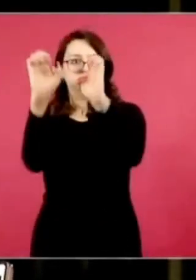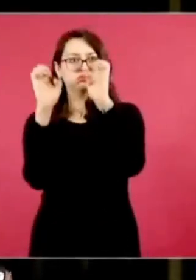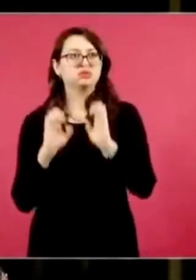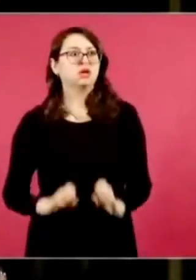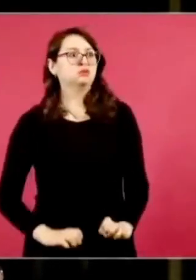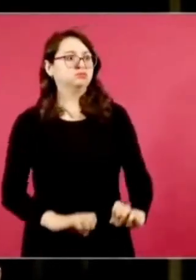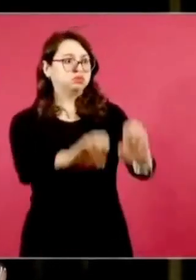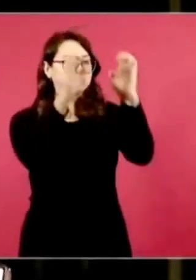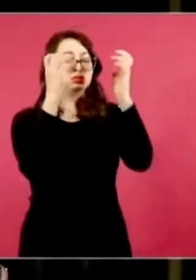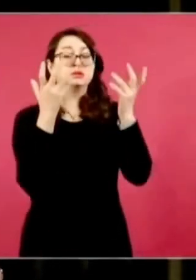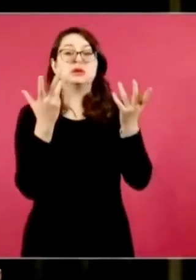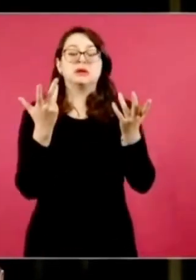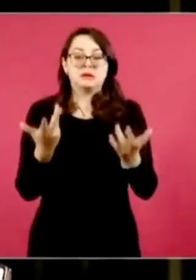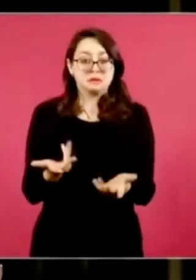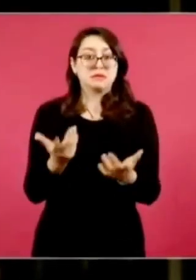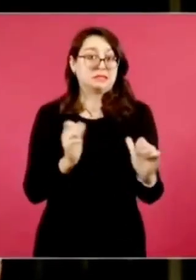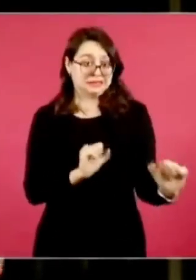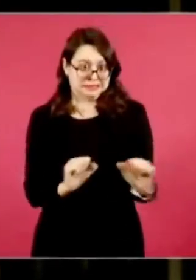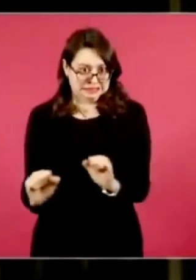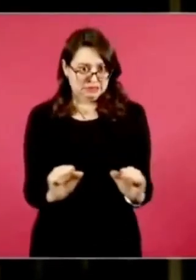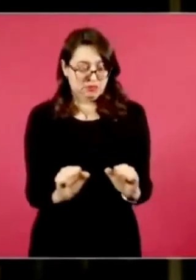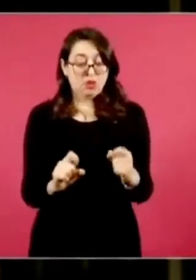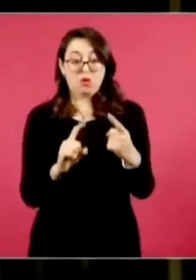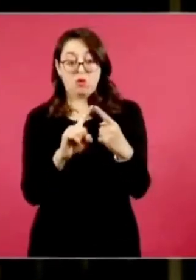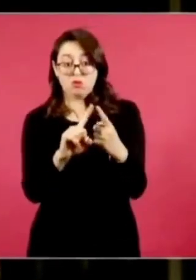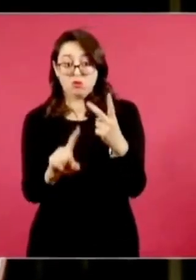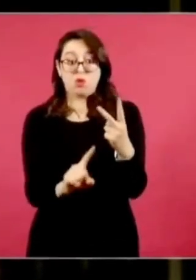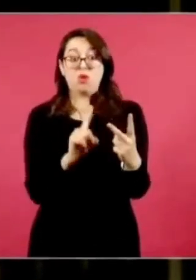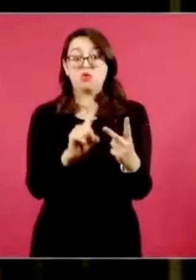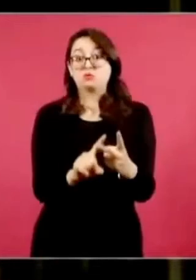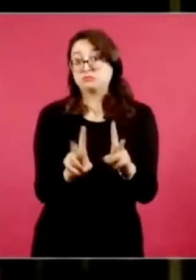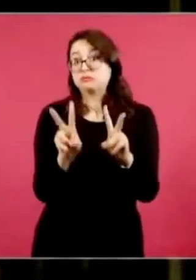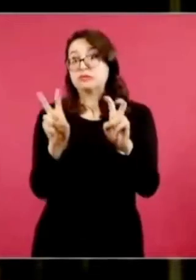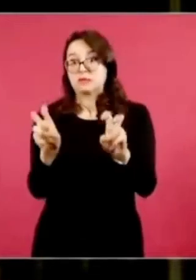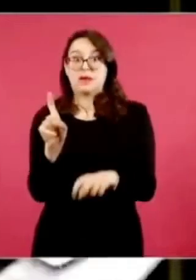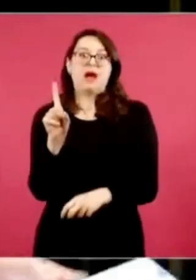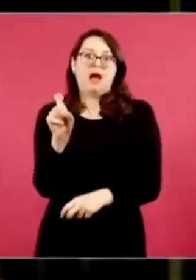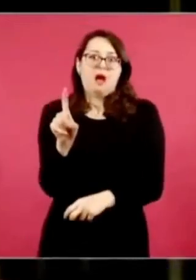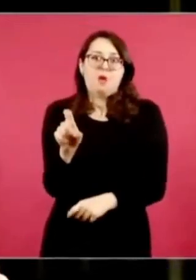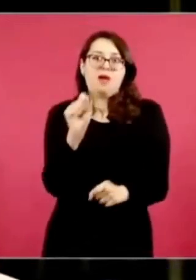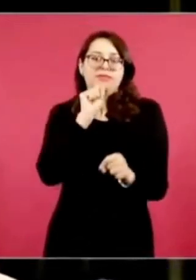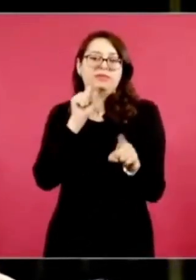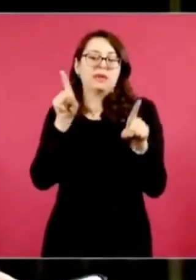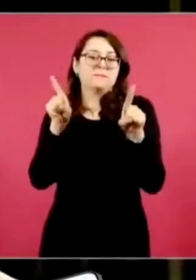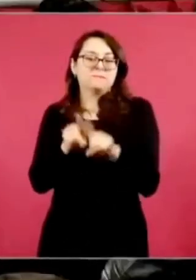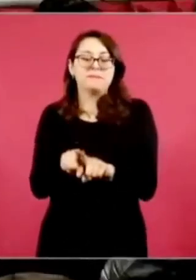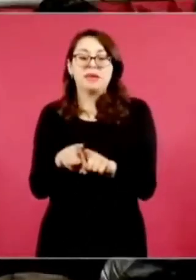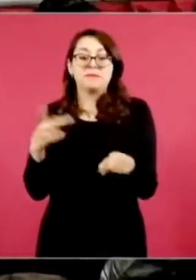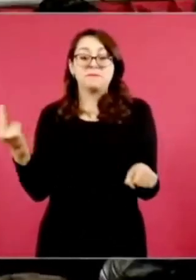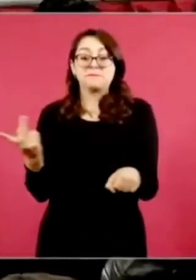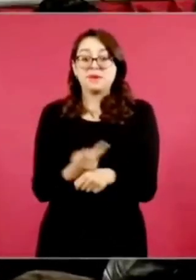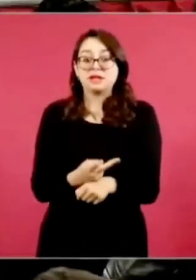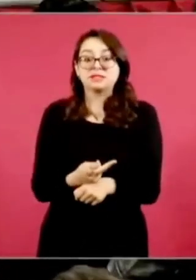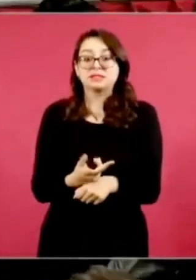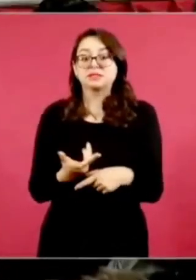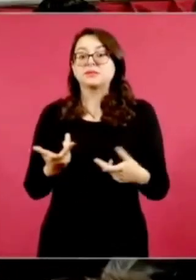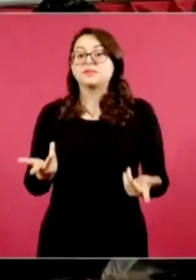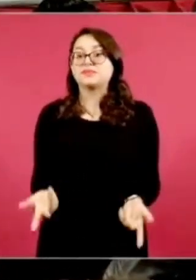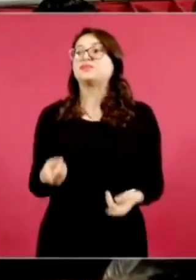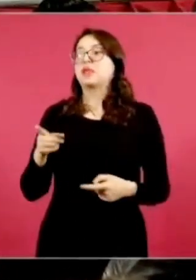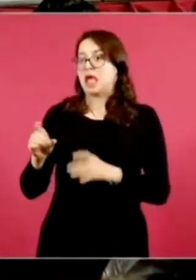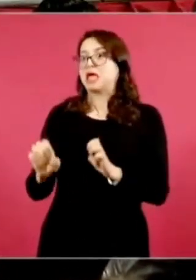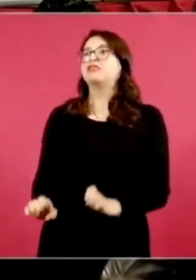del agua, porque hay gente que ha pedido este tema de las pipas y todo, y se distribuyen solamente estos inmuebles,